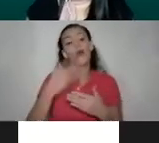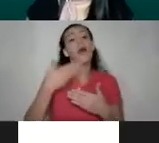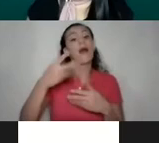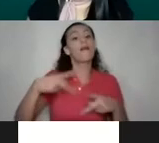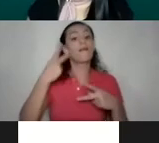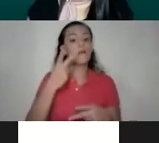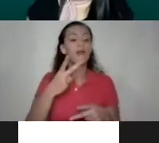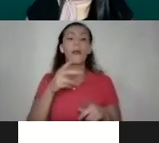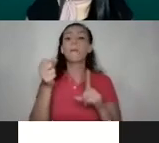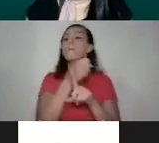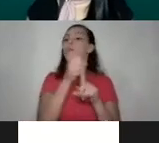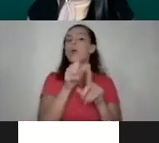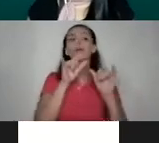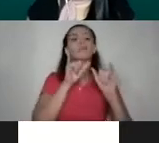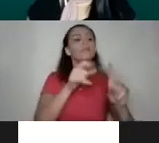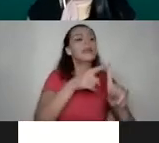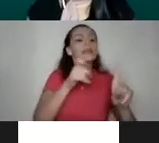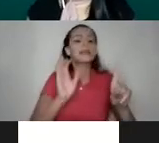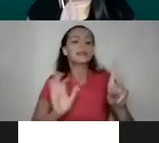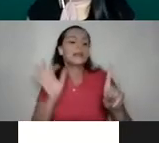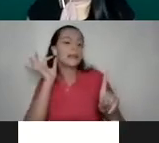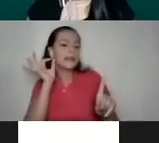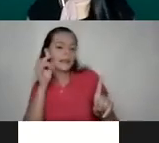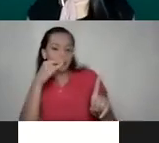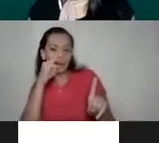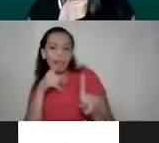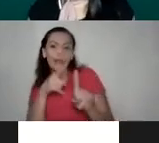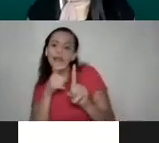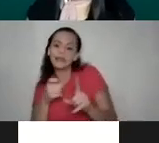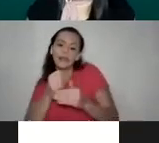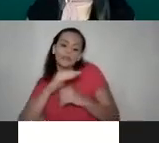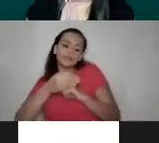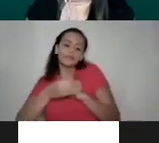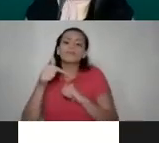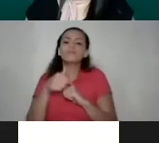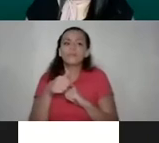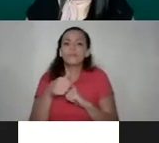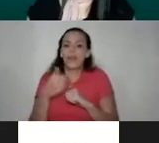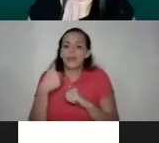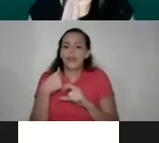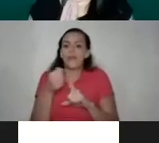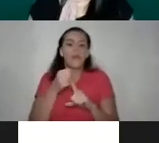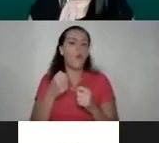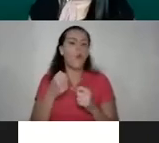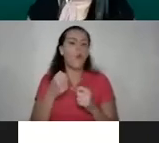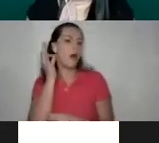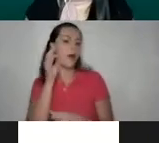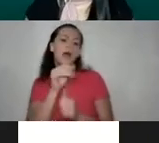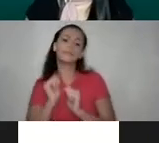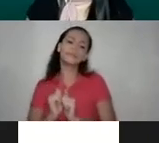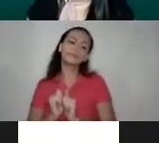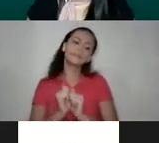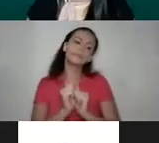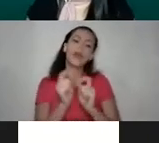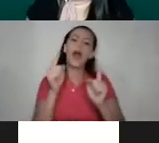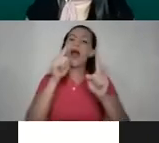presente desde que somos niñas, en muchas ocasiones desde que estamos en el vientre y nos acompaña, inclusive casi que